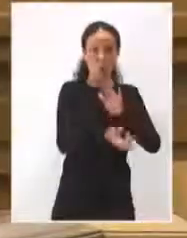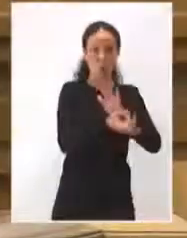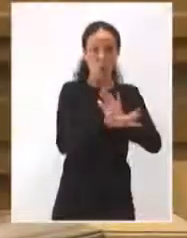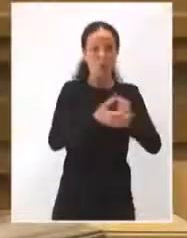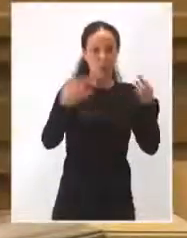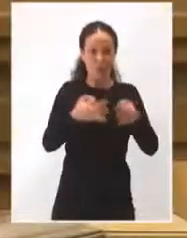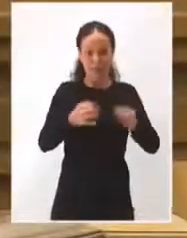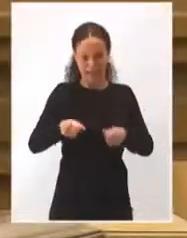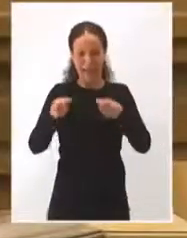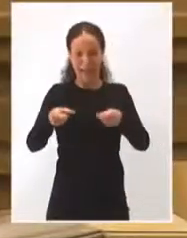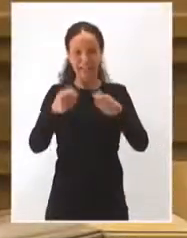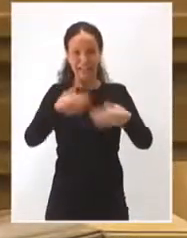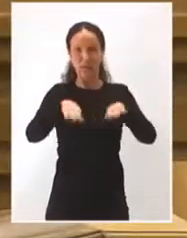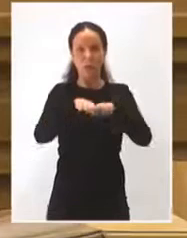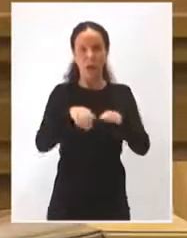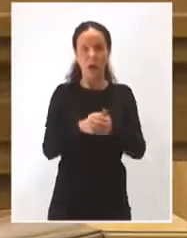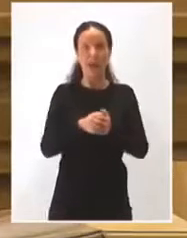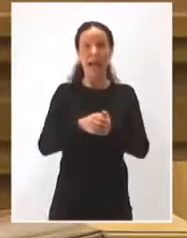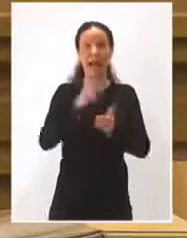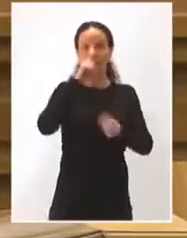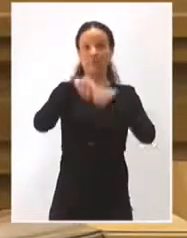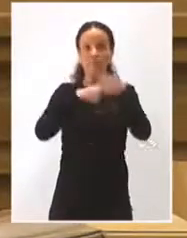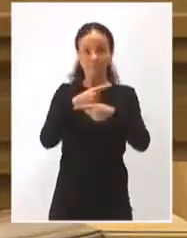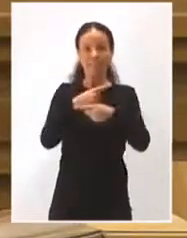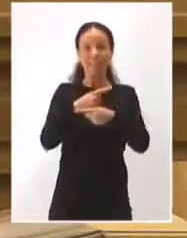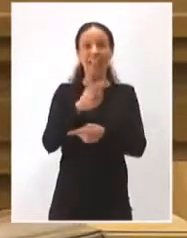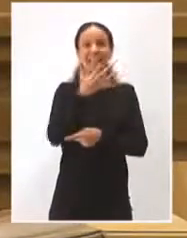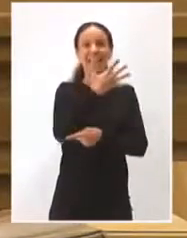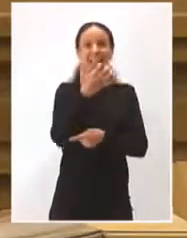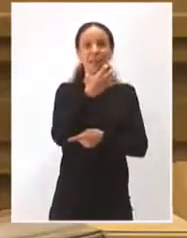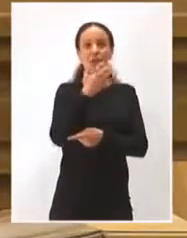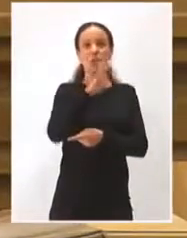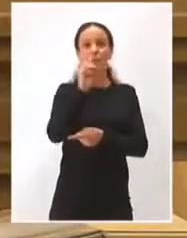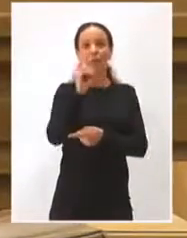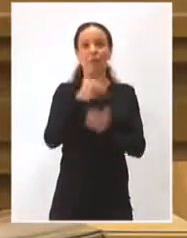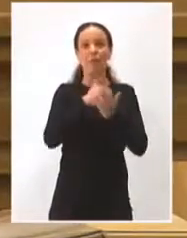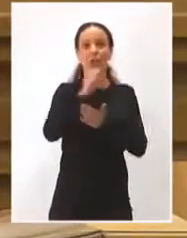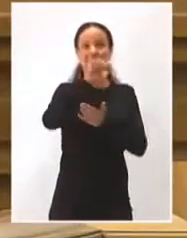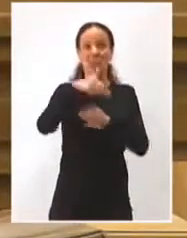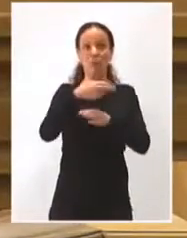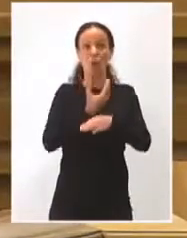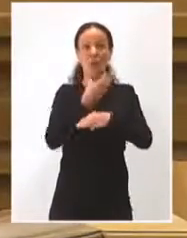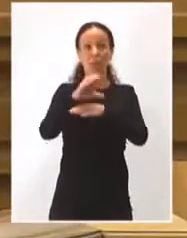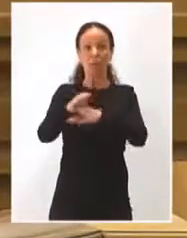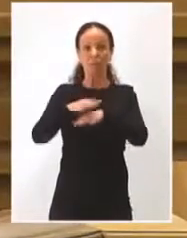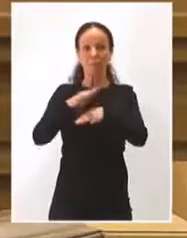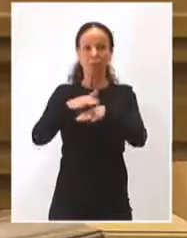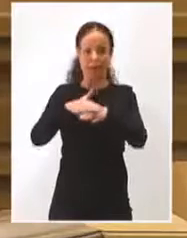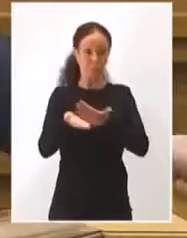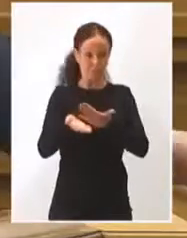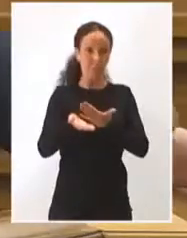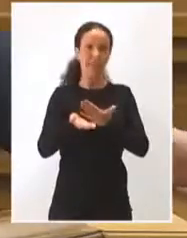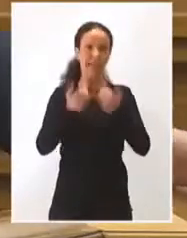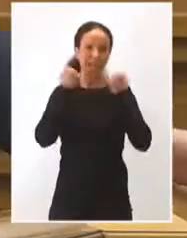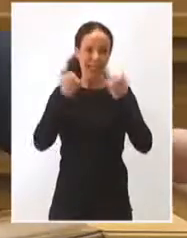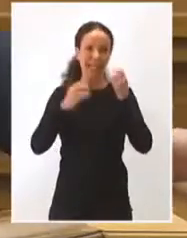A lo largo del año que viene se van a desarrollar en nuestra región 550 millones de inversión para energía eólica y fotovoltaica.